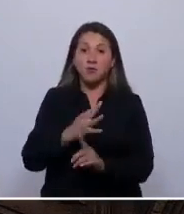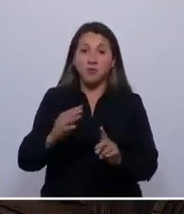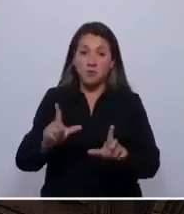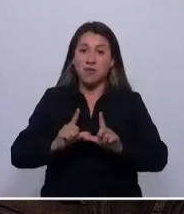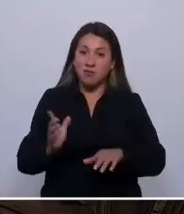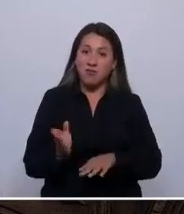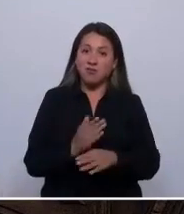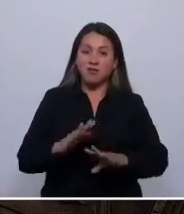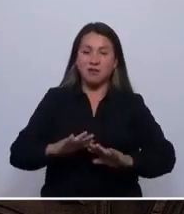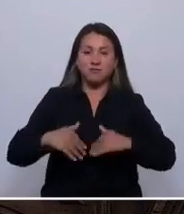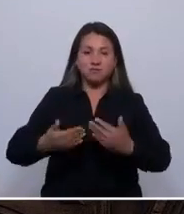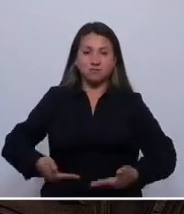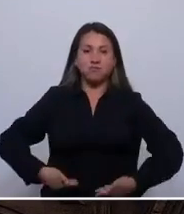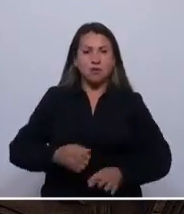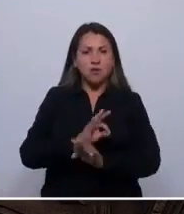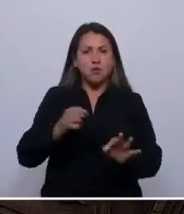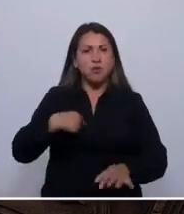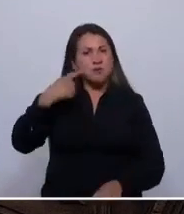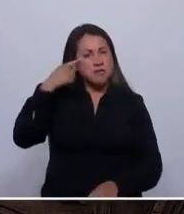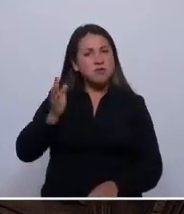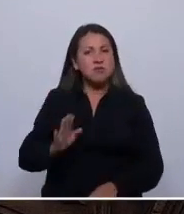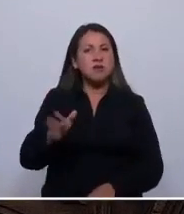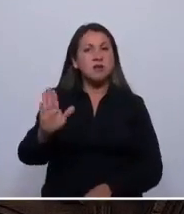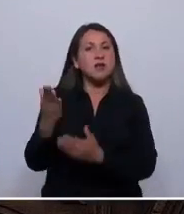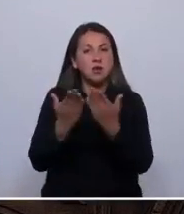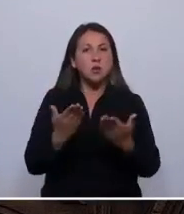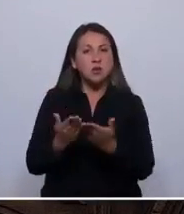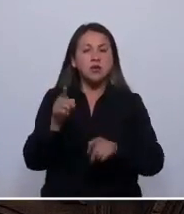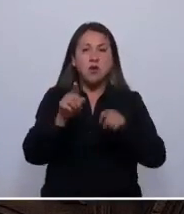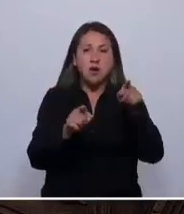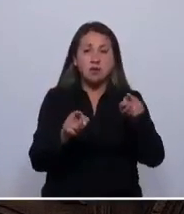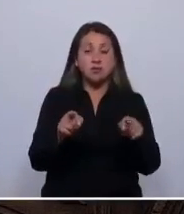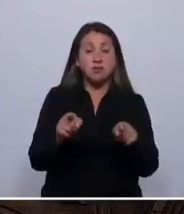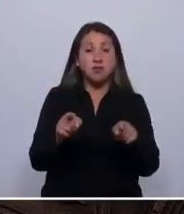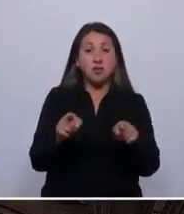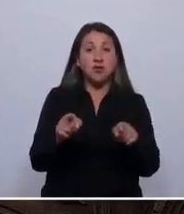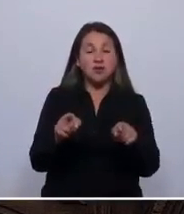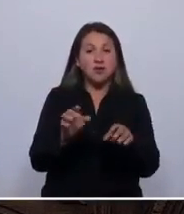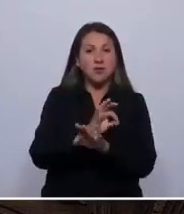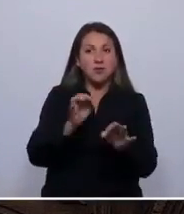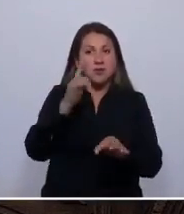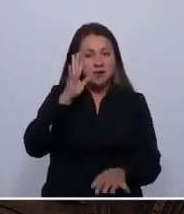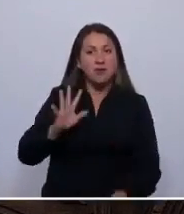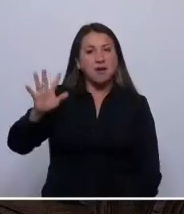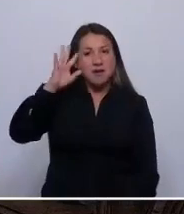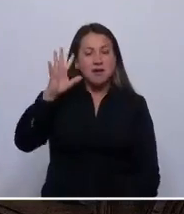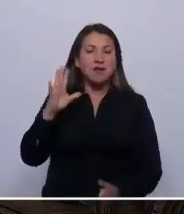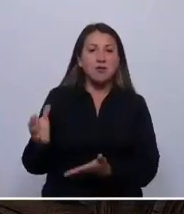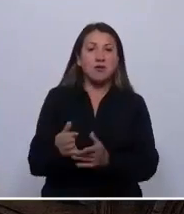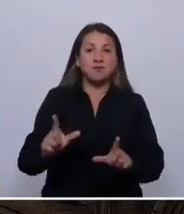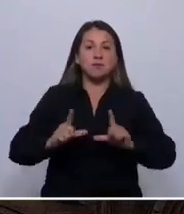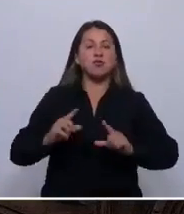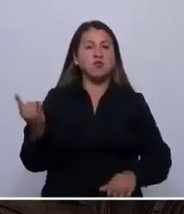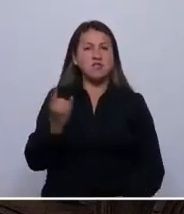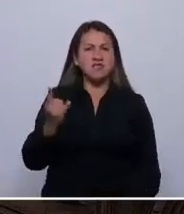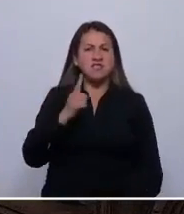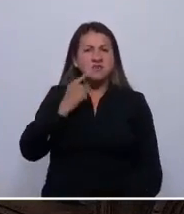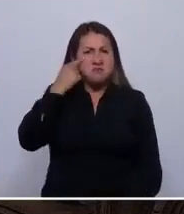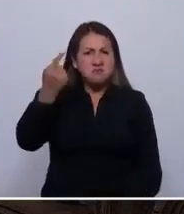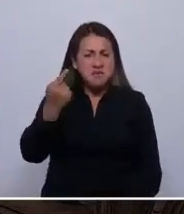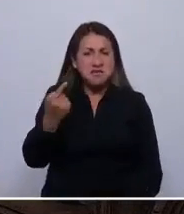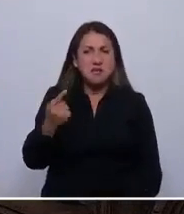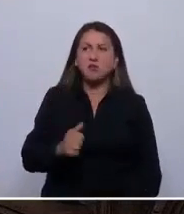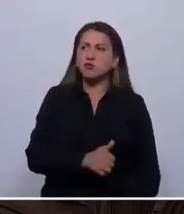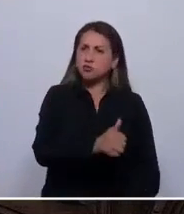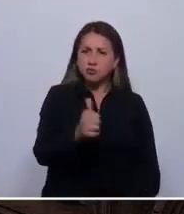A esos que nunca pensaron en seguir estudiando, a esos que ni soñaron en llegar a la universidad. Porque ¿quién se cree ese cuento de que